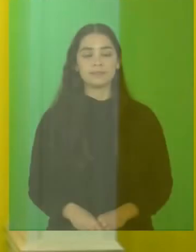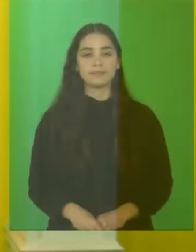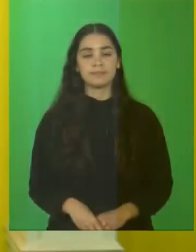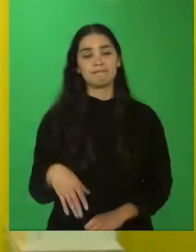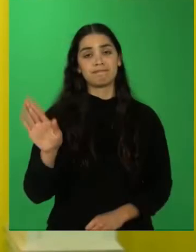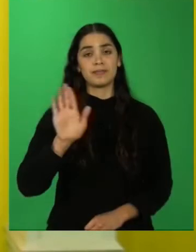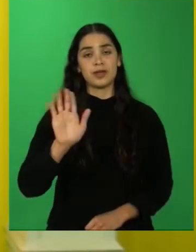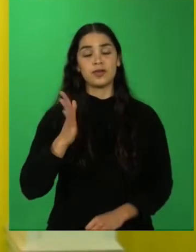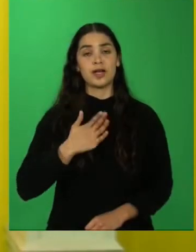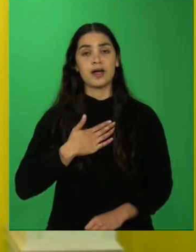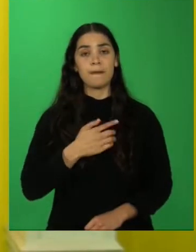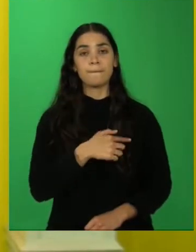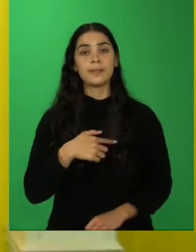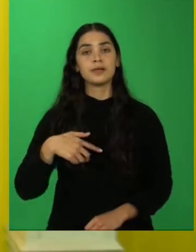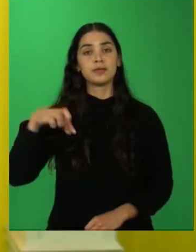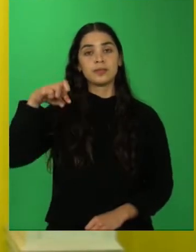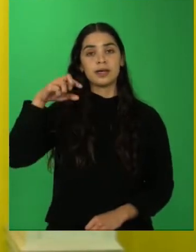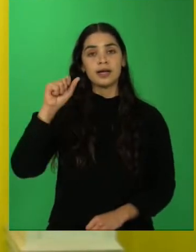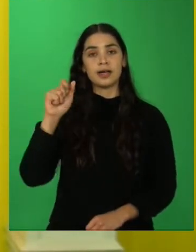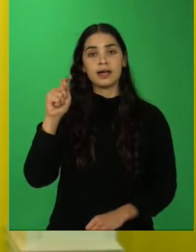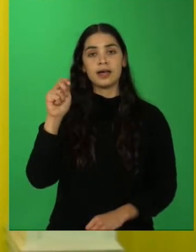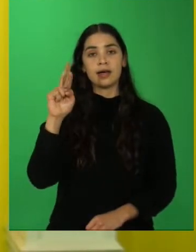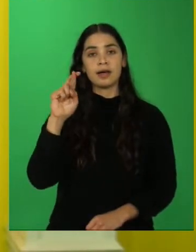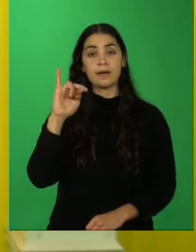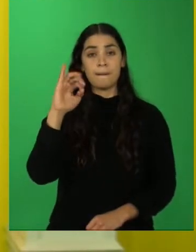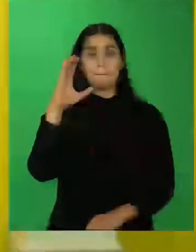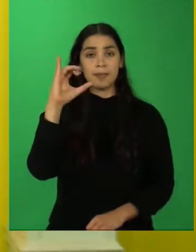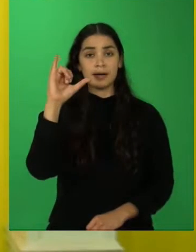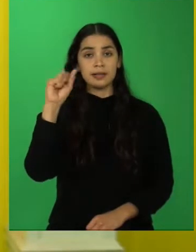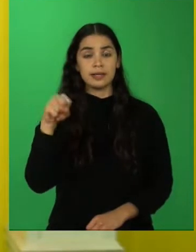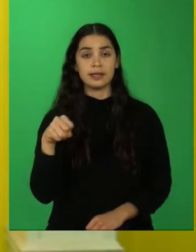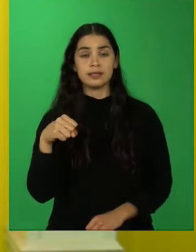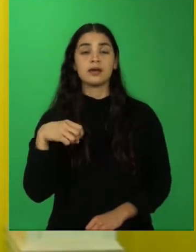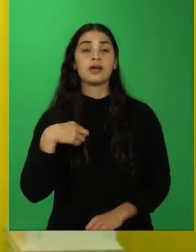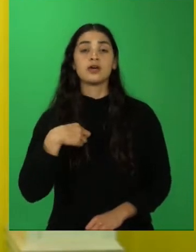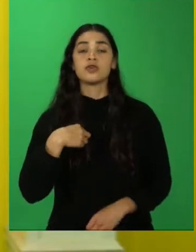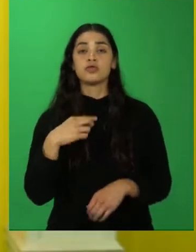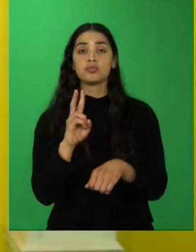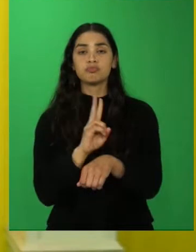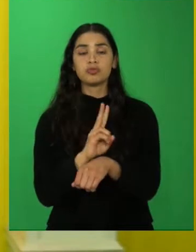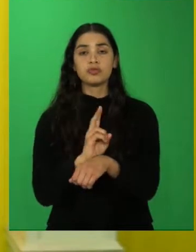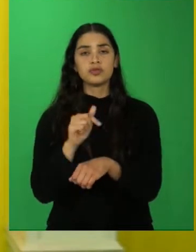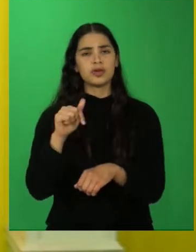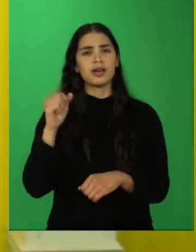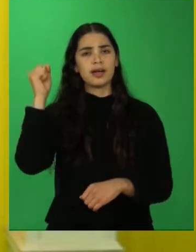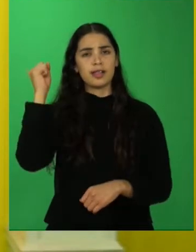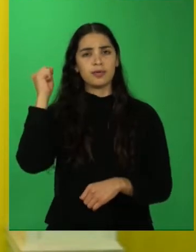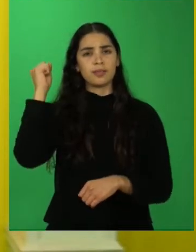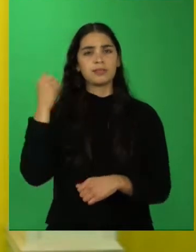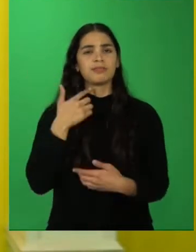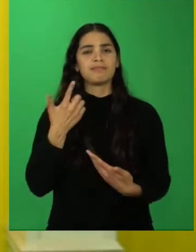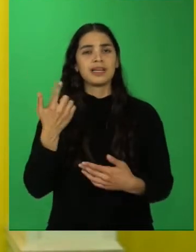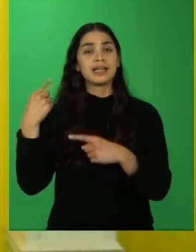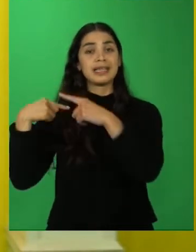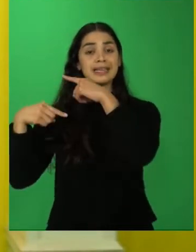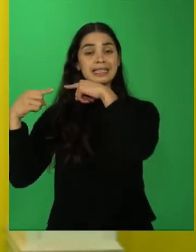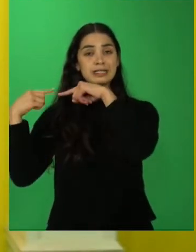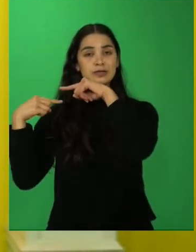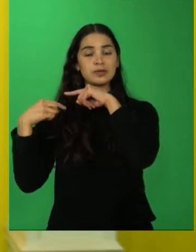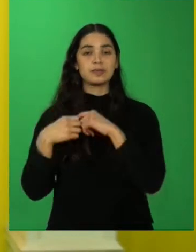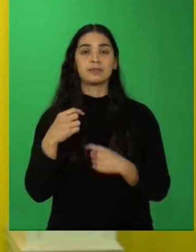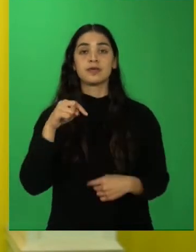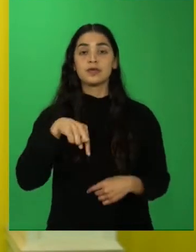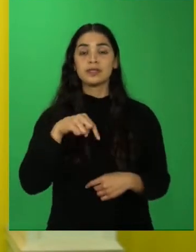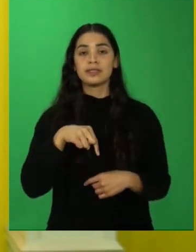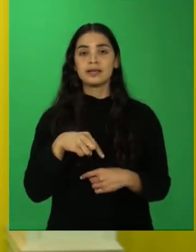Hola, mi nombre es Patricia Domínguez Castillo, profesora del Colegio Buen Pastor de Historia y Geografía. El día de